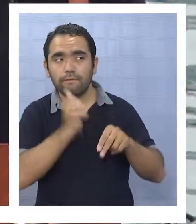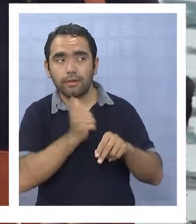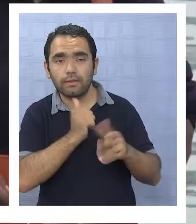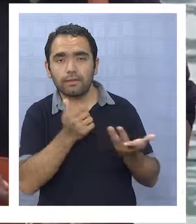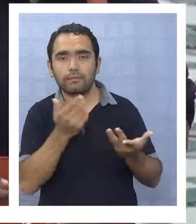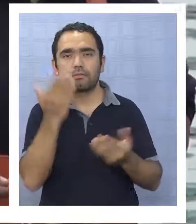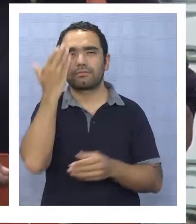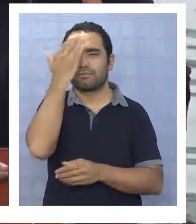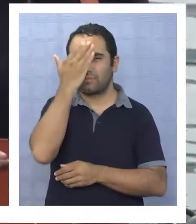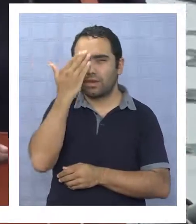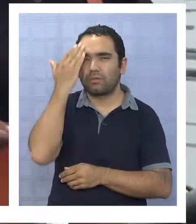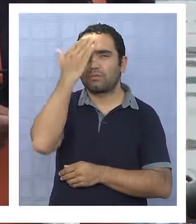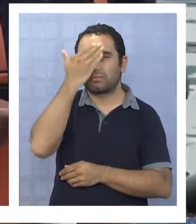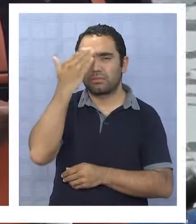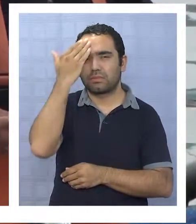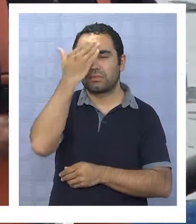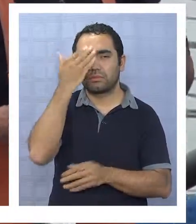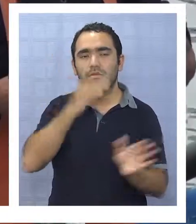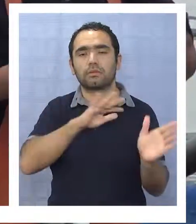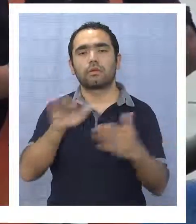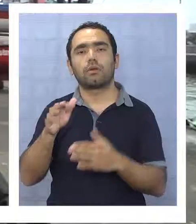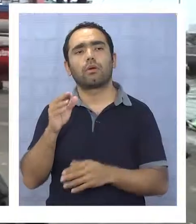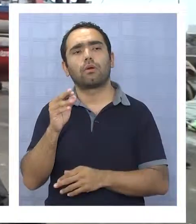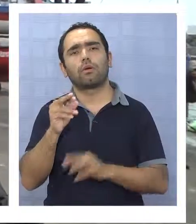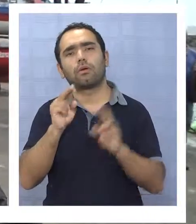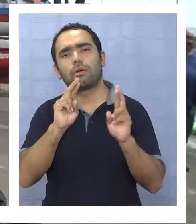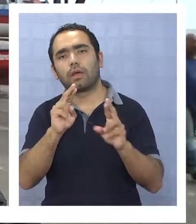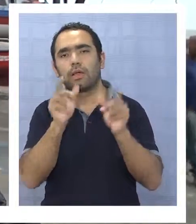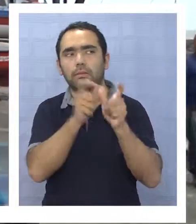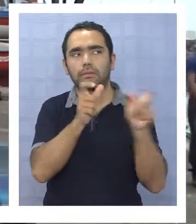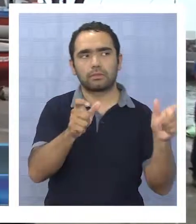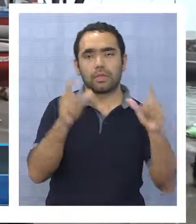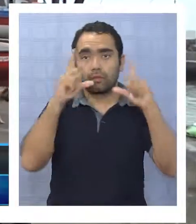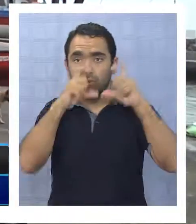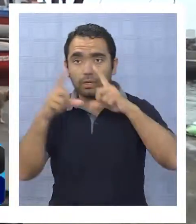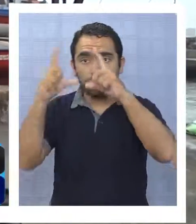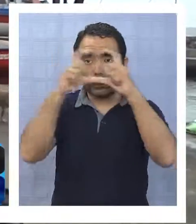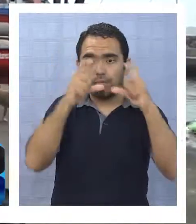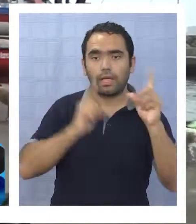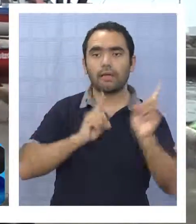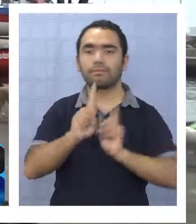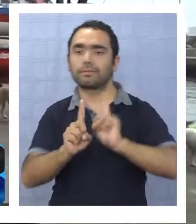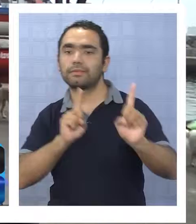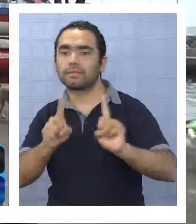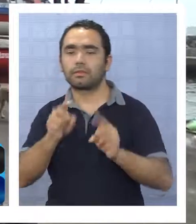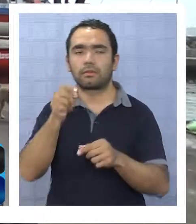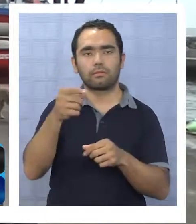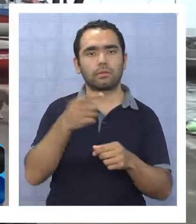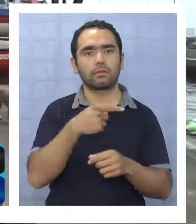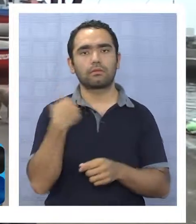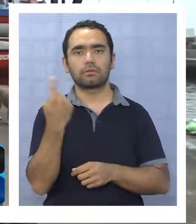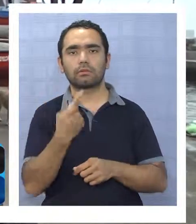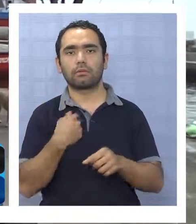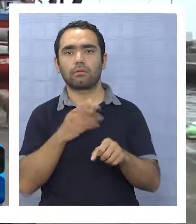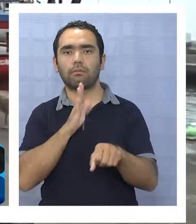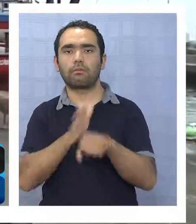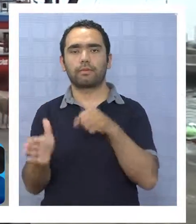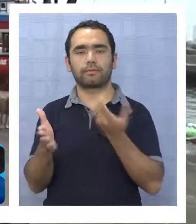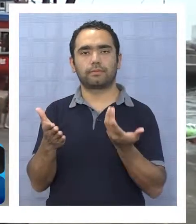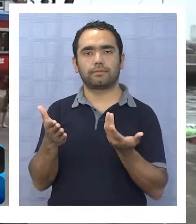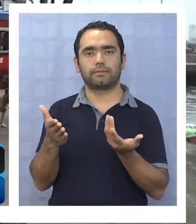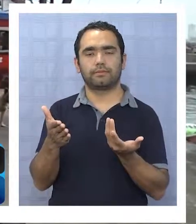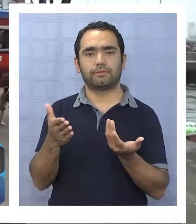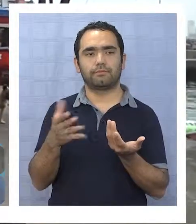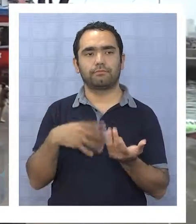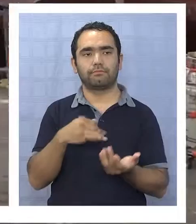manteniendo sus preocupaciones. Ojalá que llegando los turistas no lo voten a nosotros, porque aquí parece que quieren por el puro yate. Y